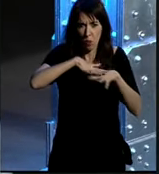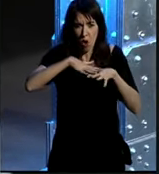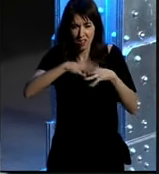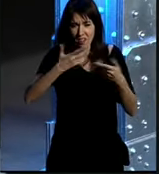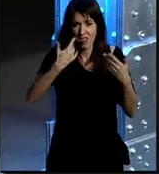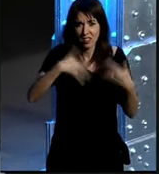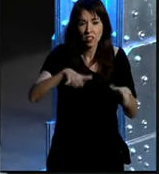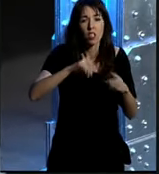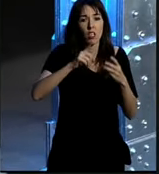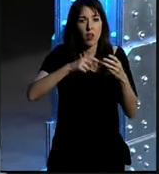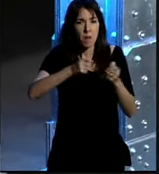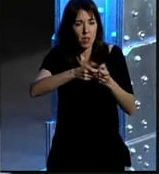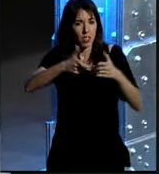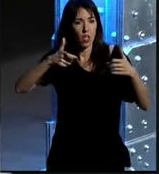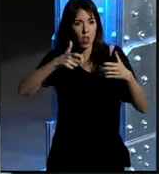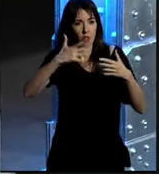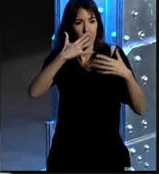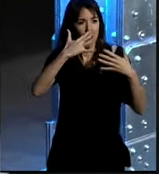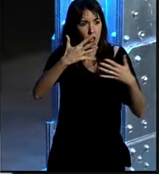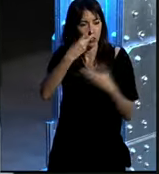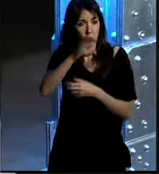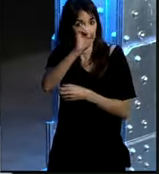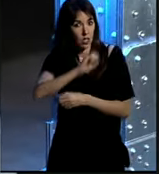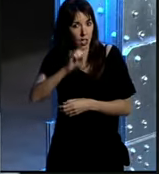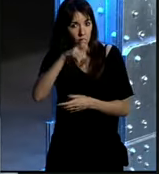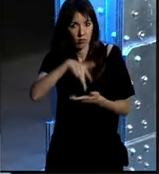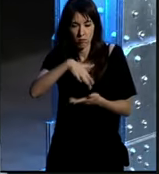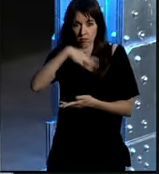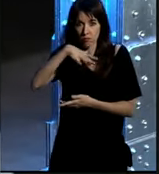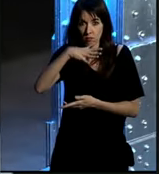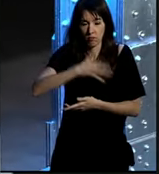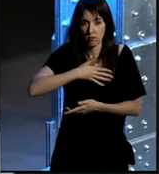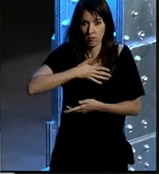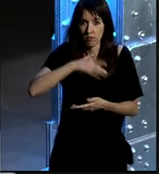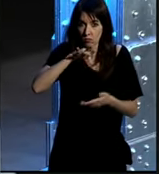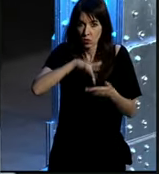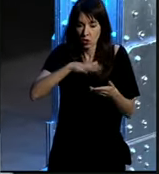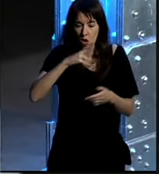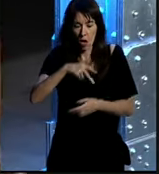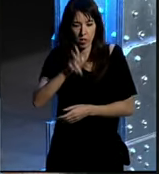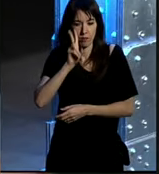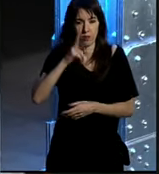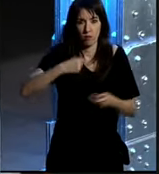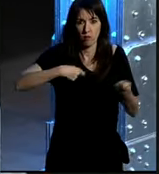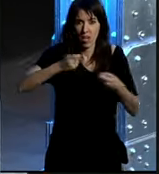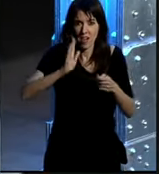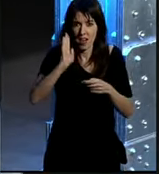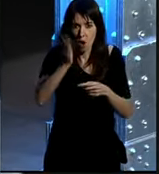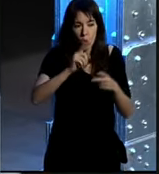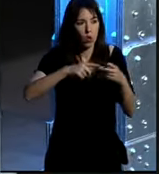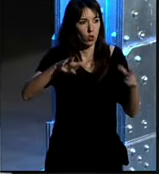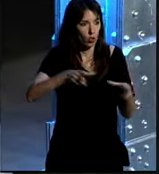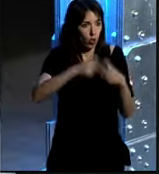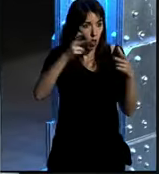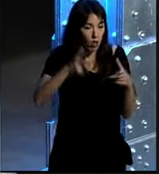los crecimientos en los últimos 10-20 años son espectaculares para mí el impacto que eso está teniendo en los negocios en la